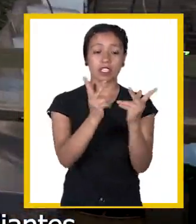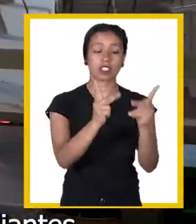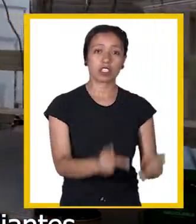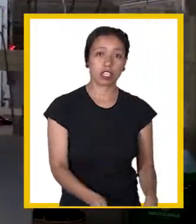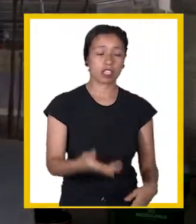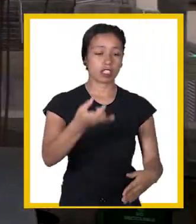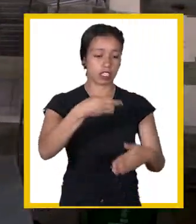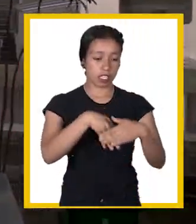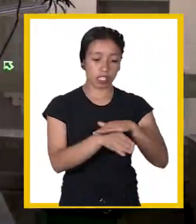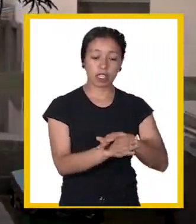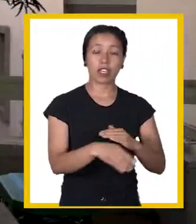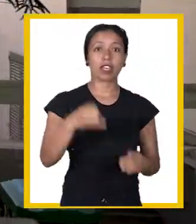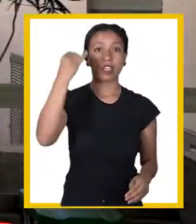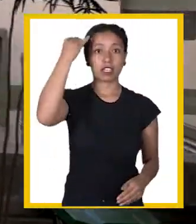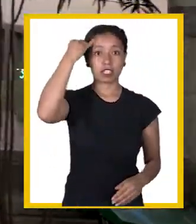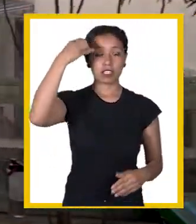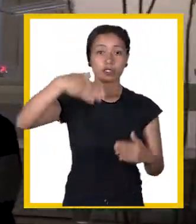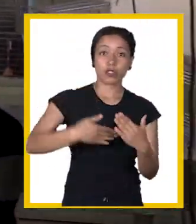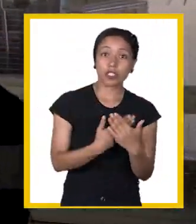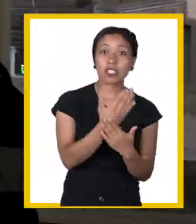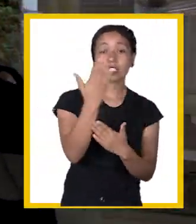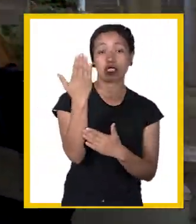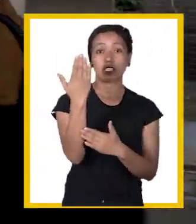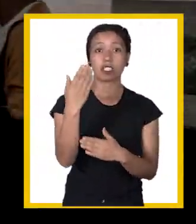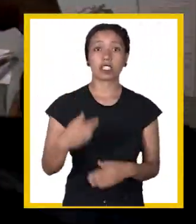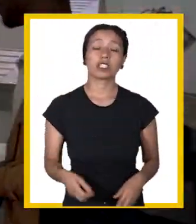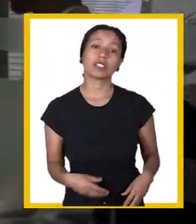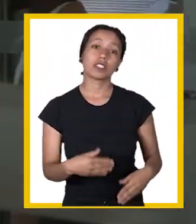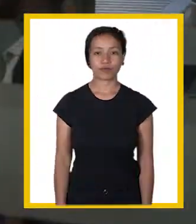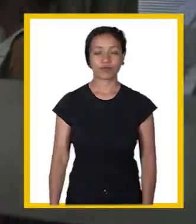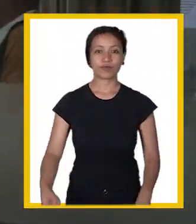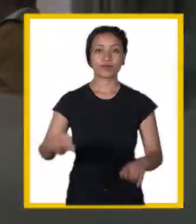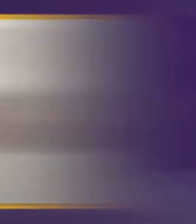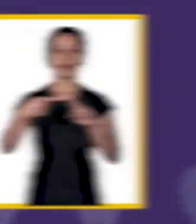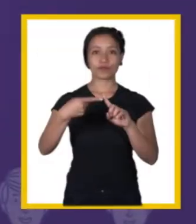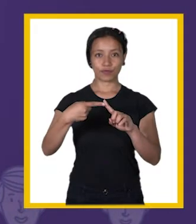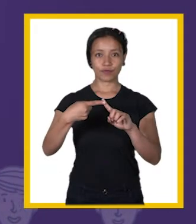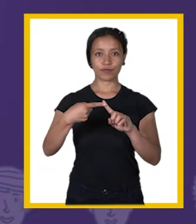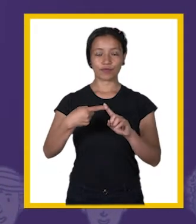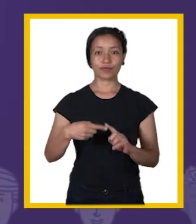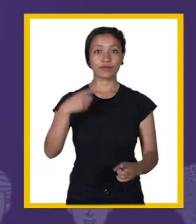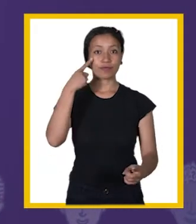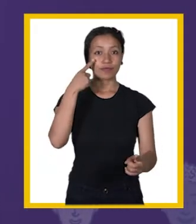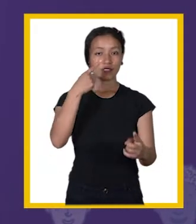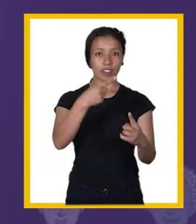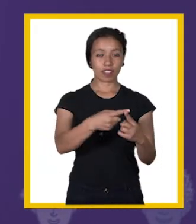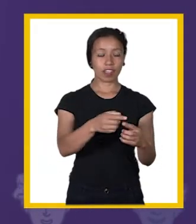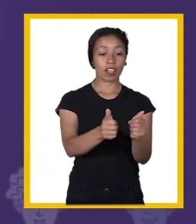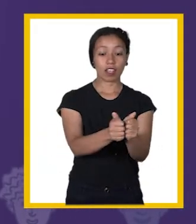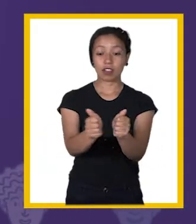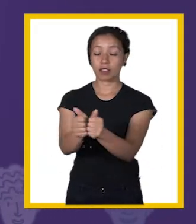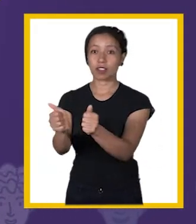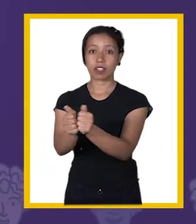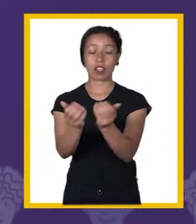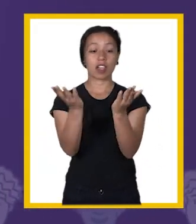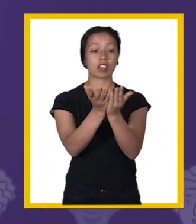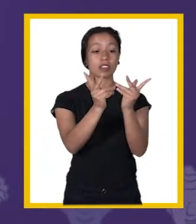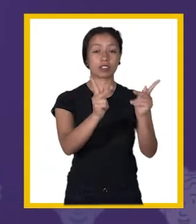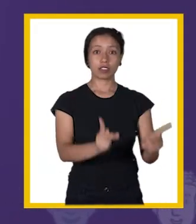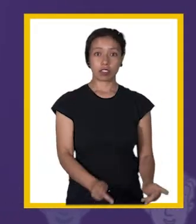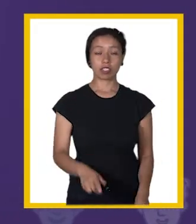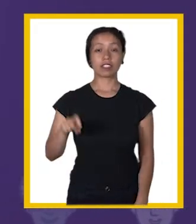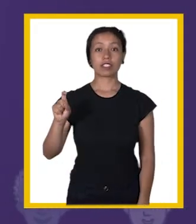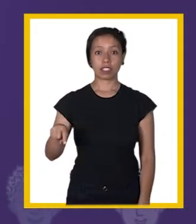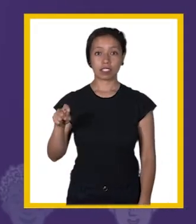reconociéndoles sus necesidades y características a través de... Identificación y seguimiento a estudiantes que